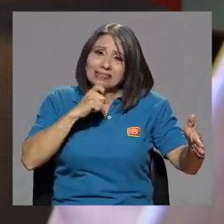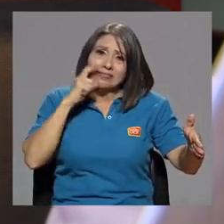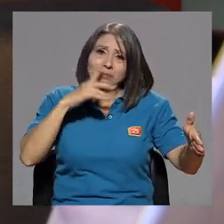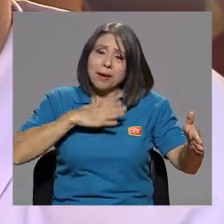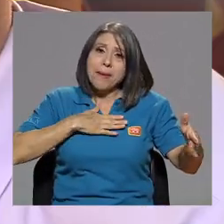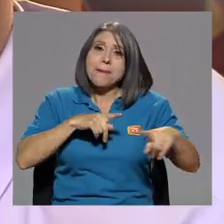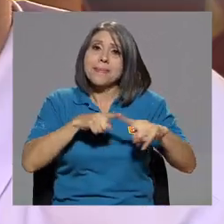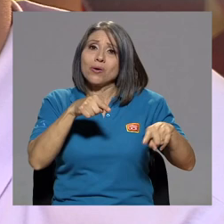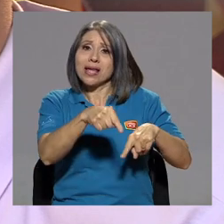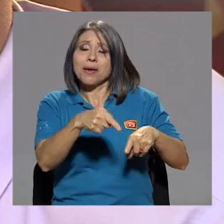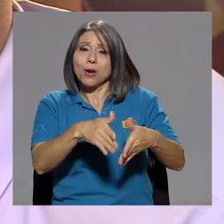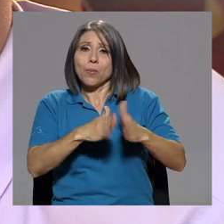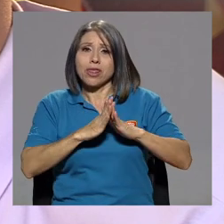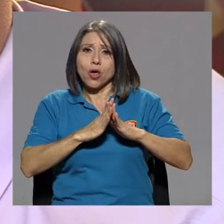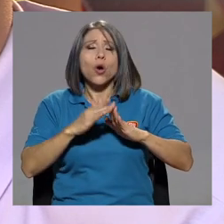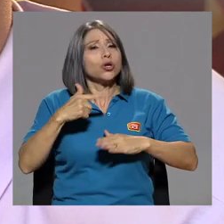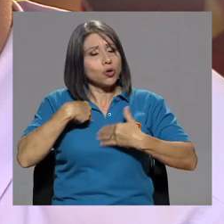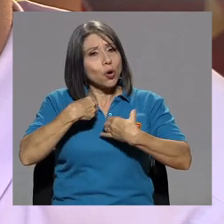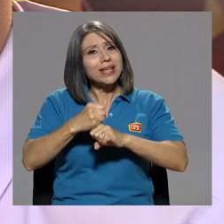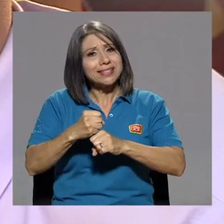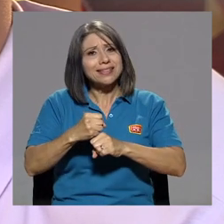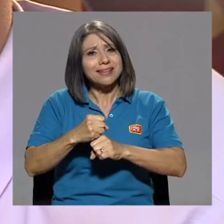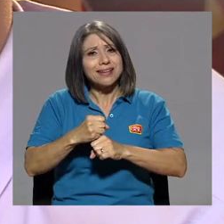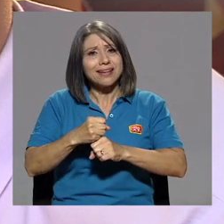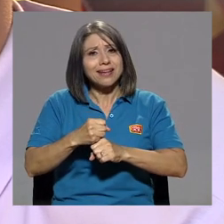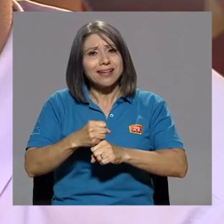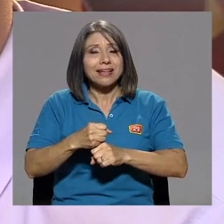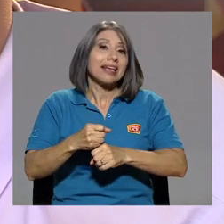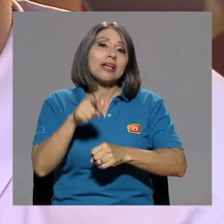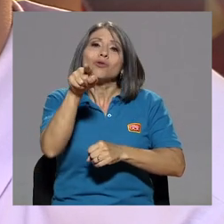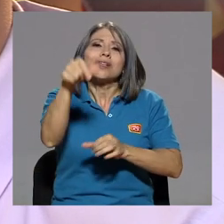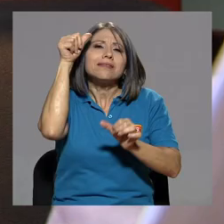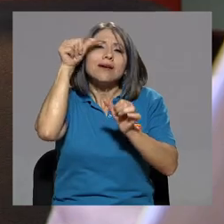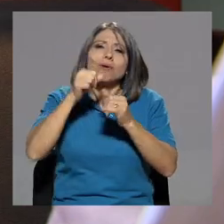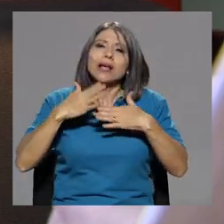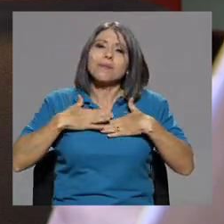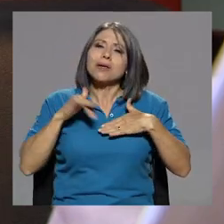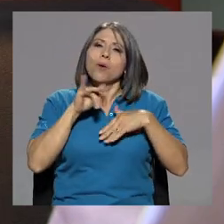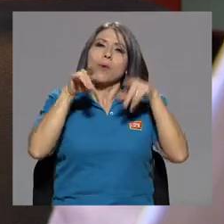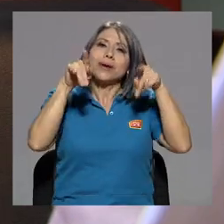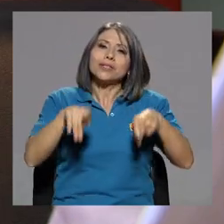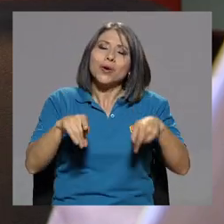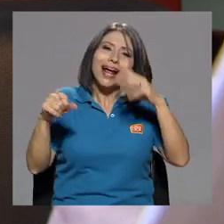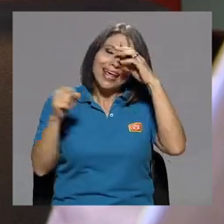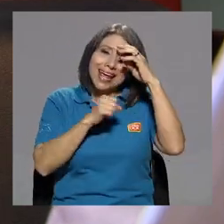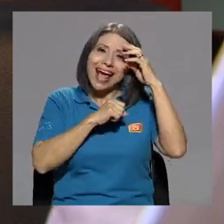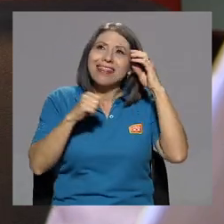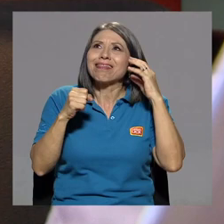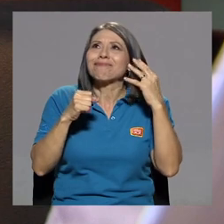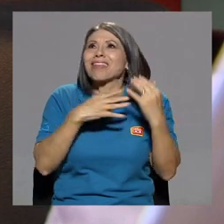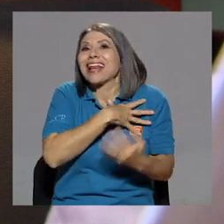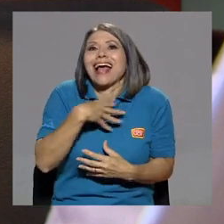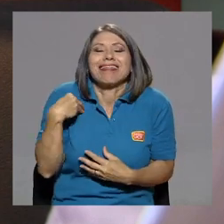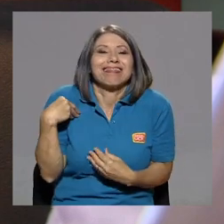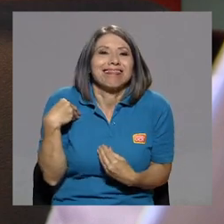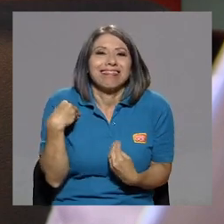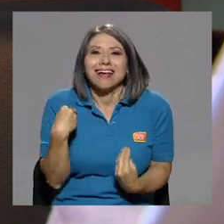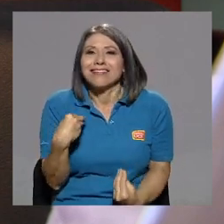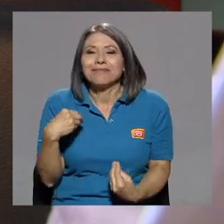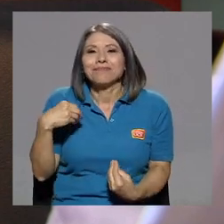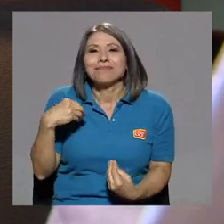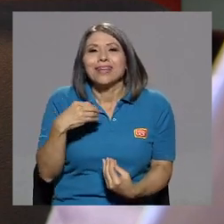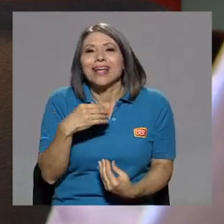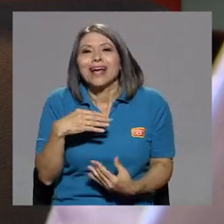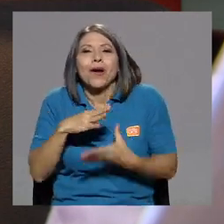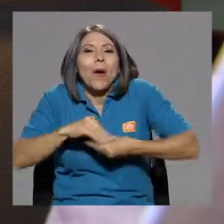yo lo hice. Así es que me recuerden como una persona que le encantaba contar chistes, que